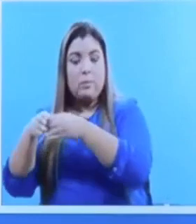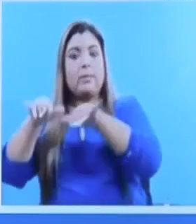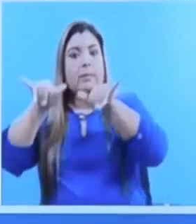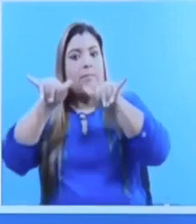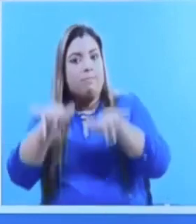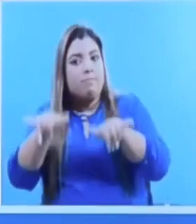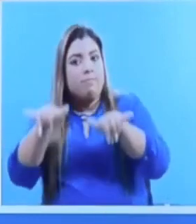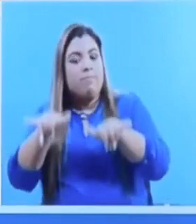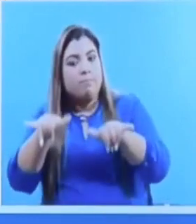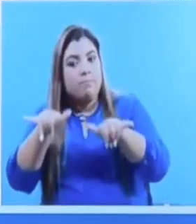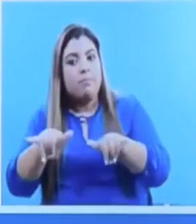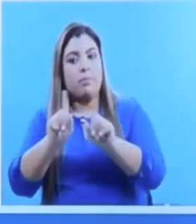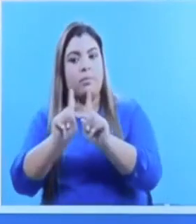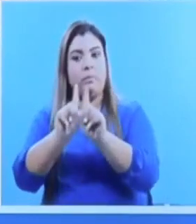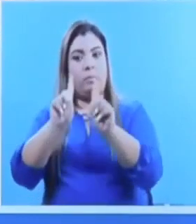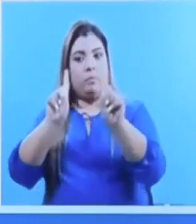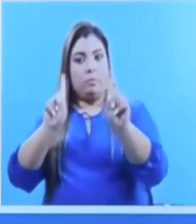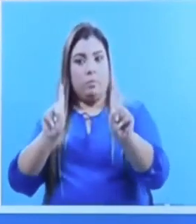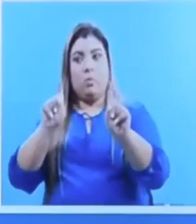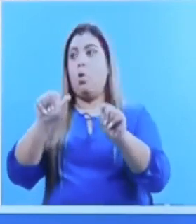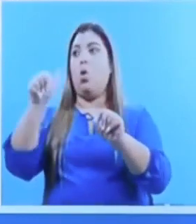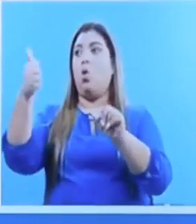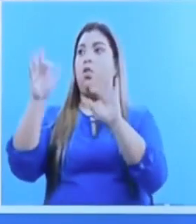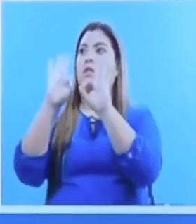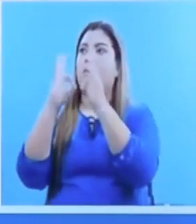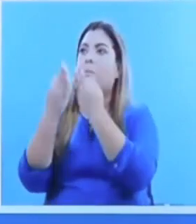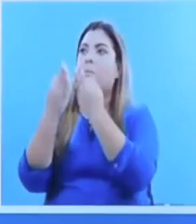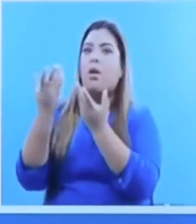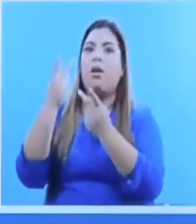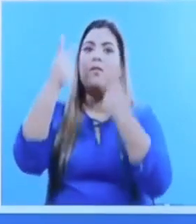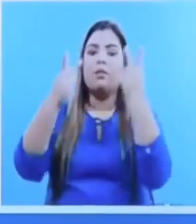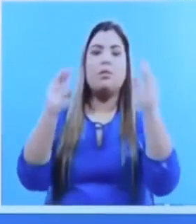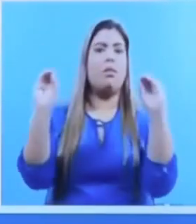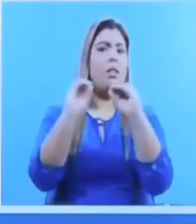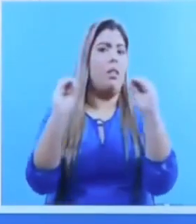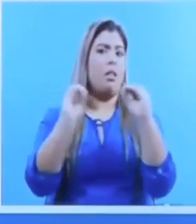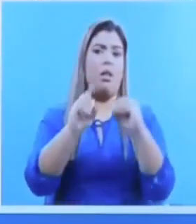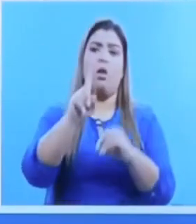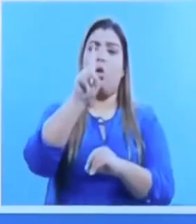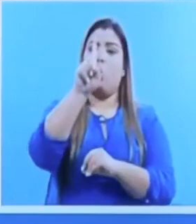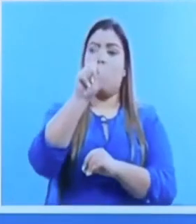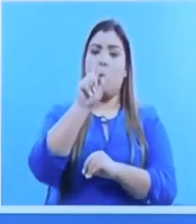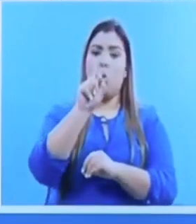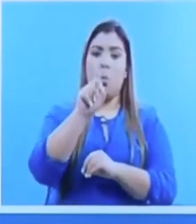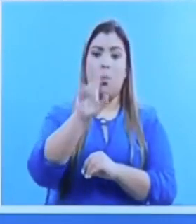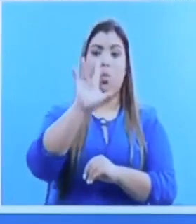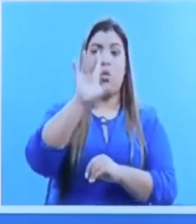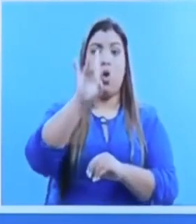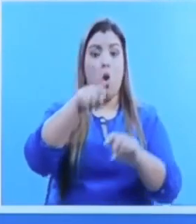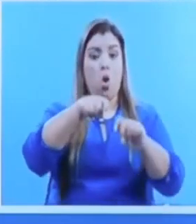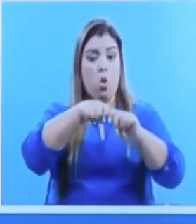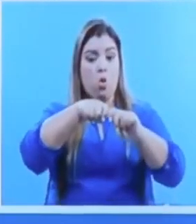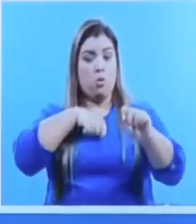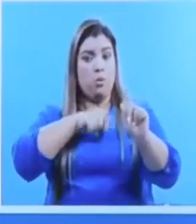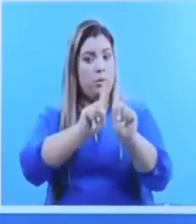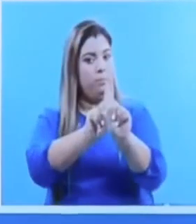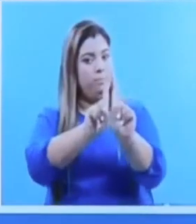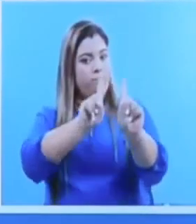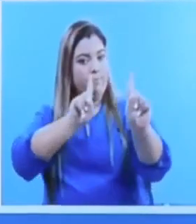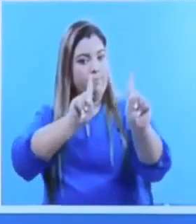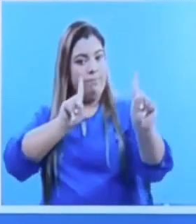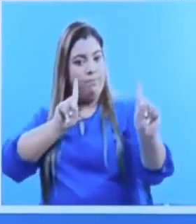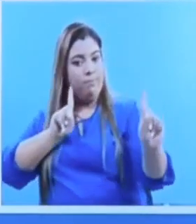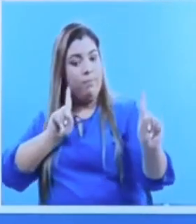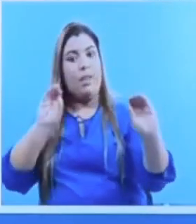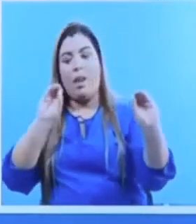mantenga distanciados de los otros grupos en al menos 1.8 metros. Esto, básicamente, porque ya se